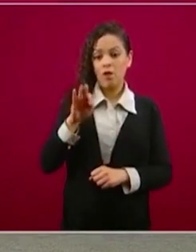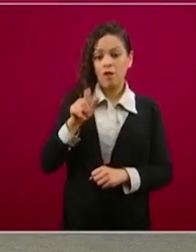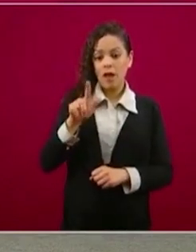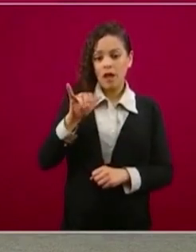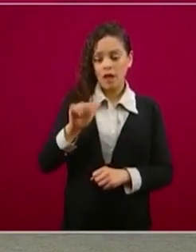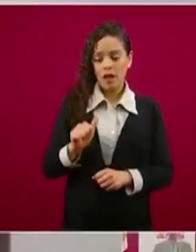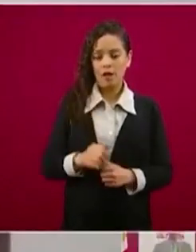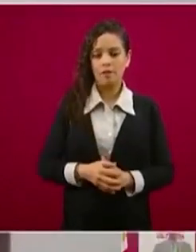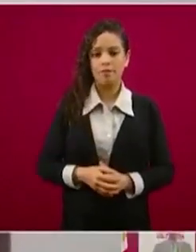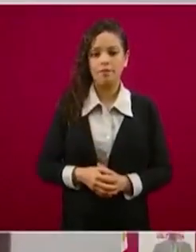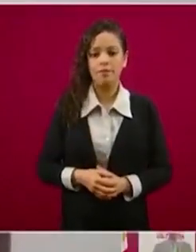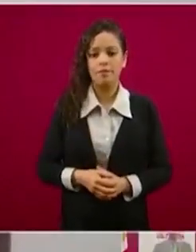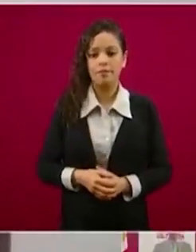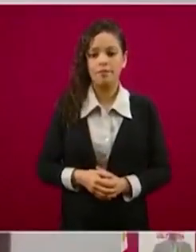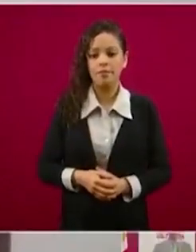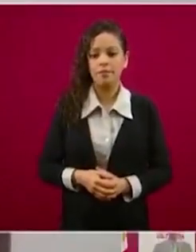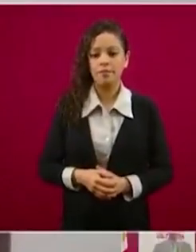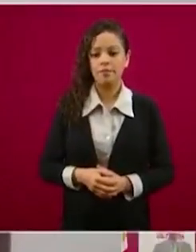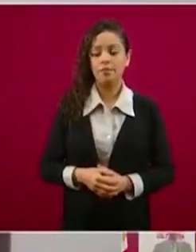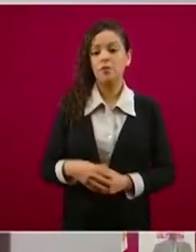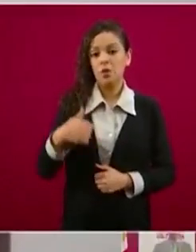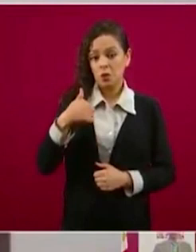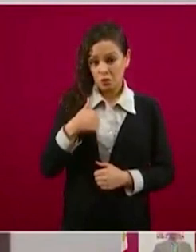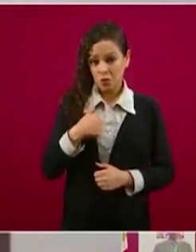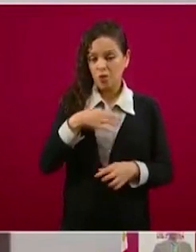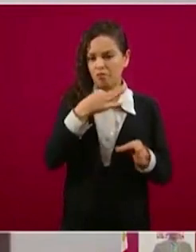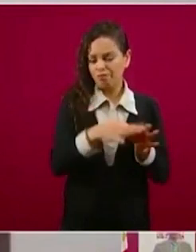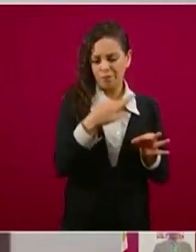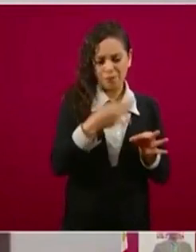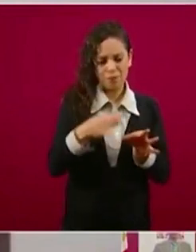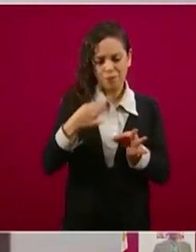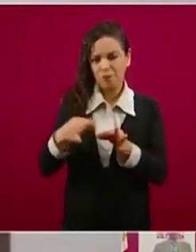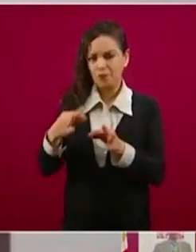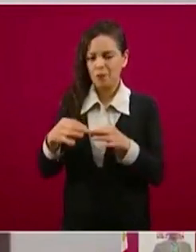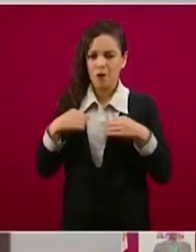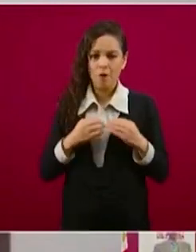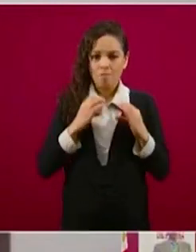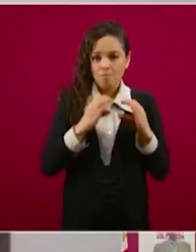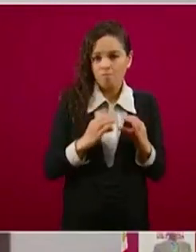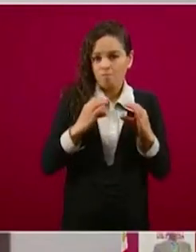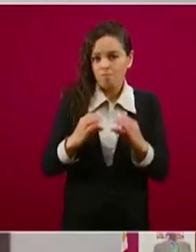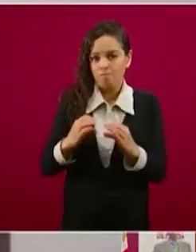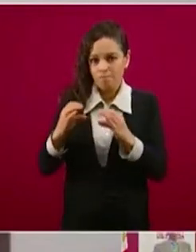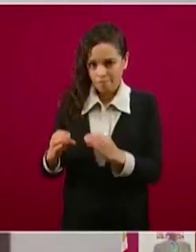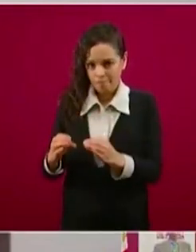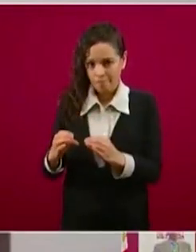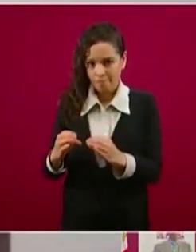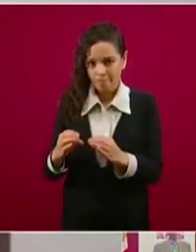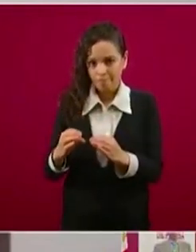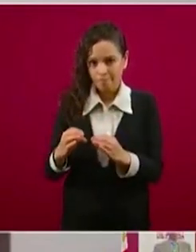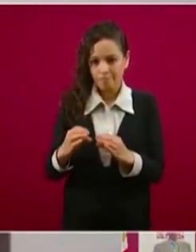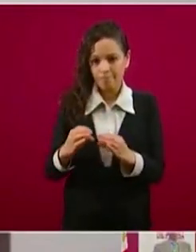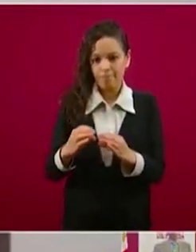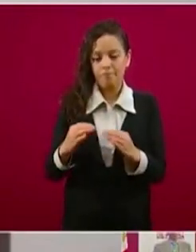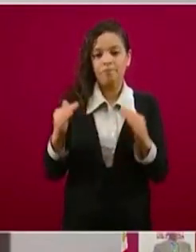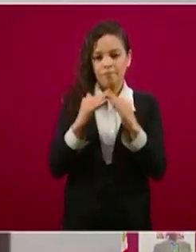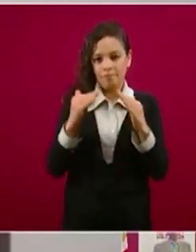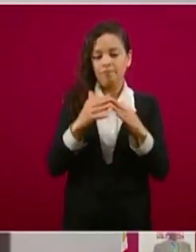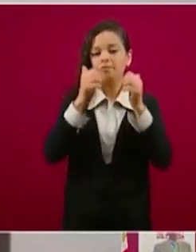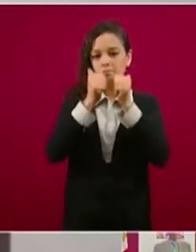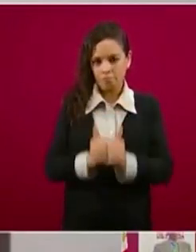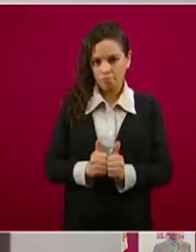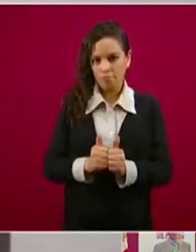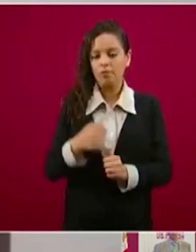He estado cumpliendo con las medidas que tengo que hacer, que son quedarme en casa, seguir con mi medicamento,